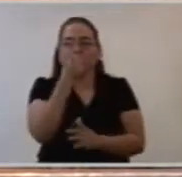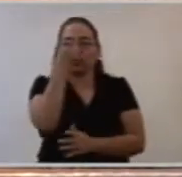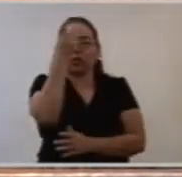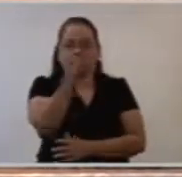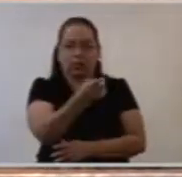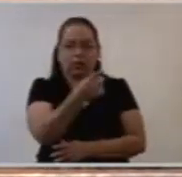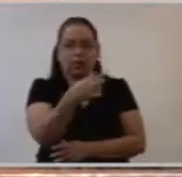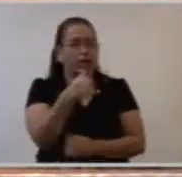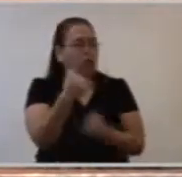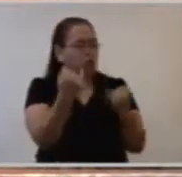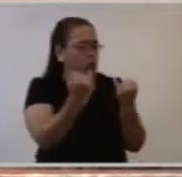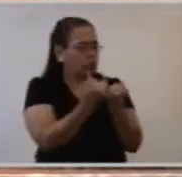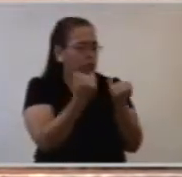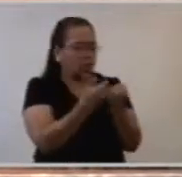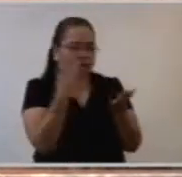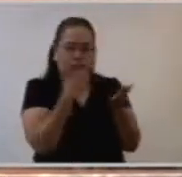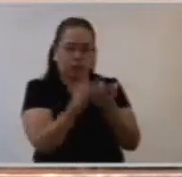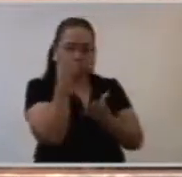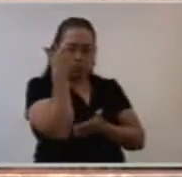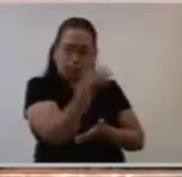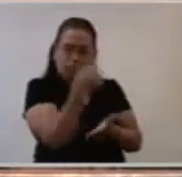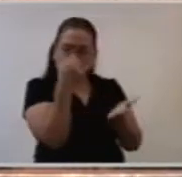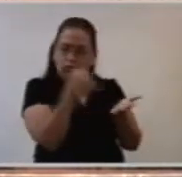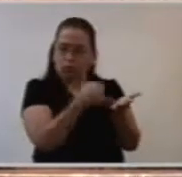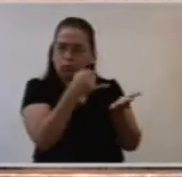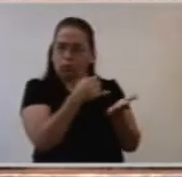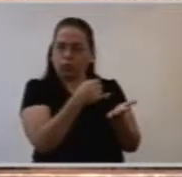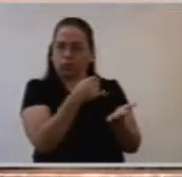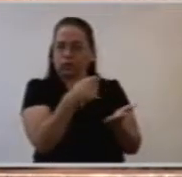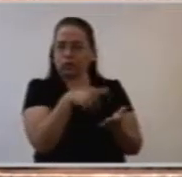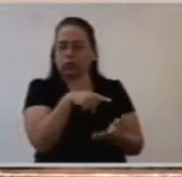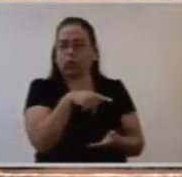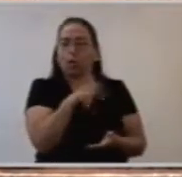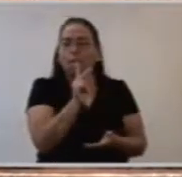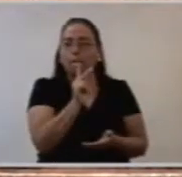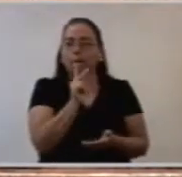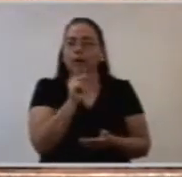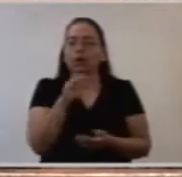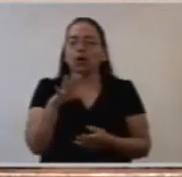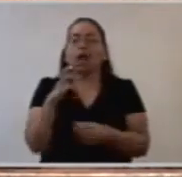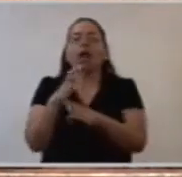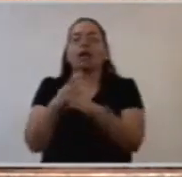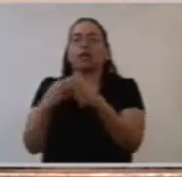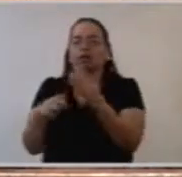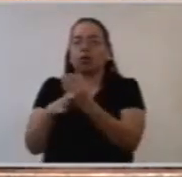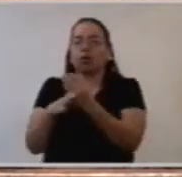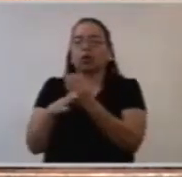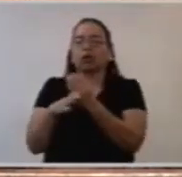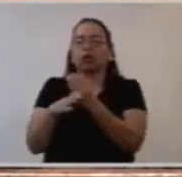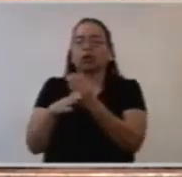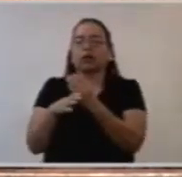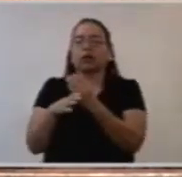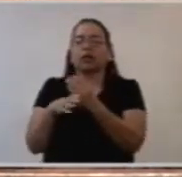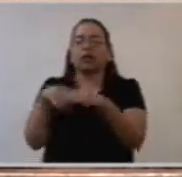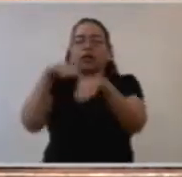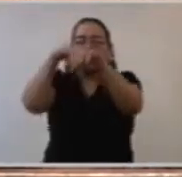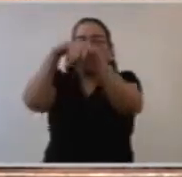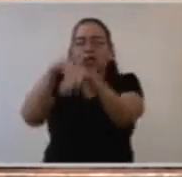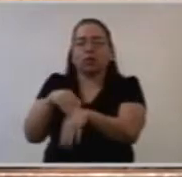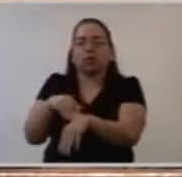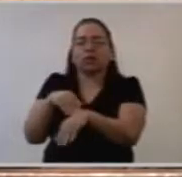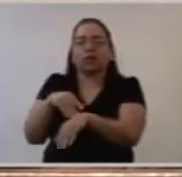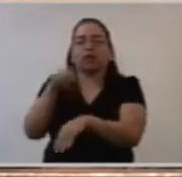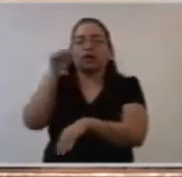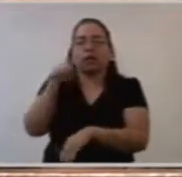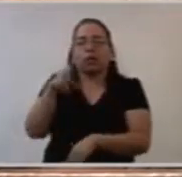ponerse en el nivel que Dios ha querido. Tiene que ser una misión